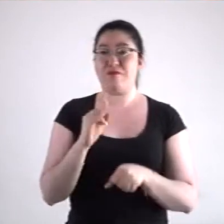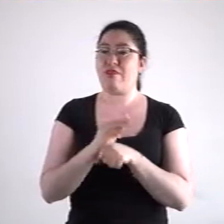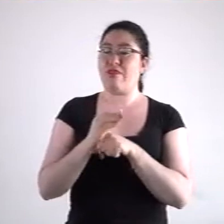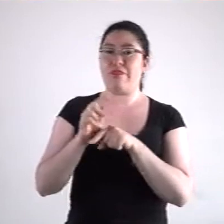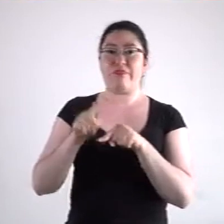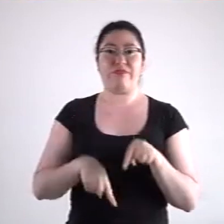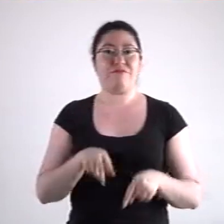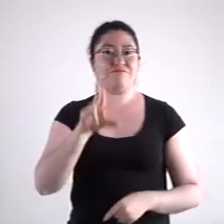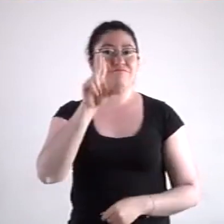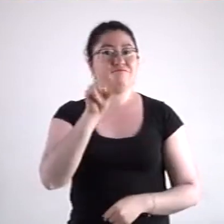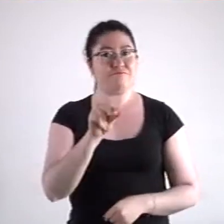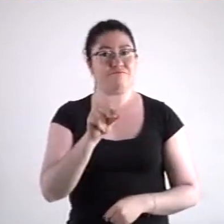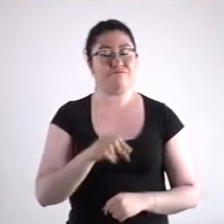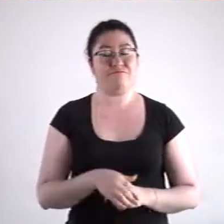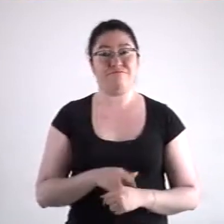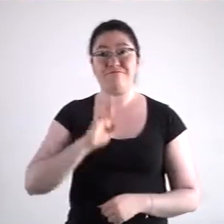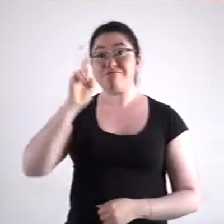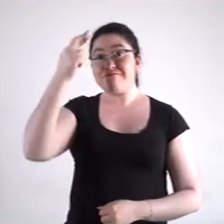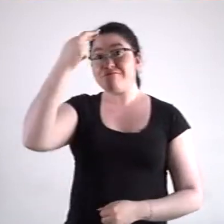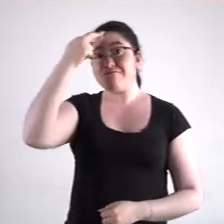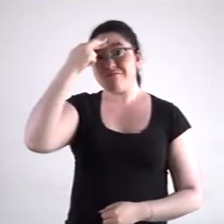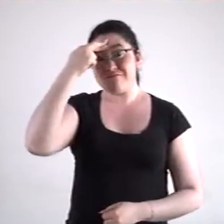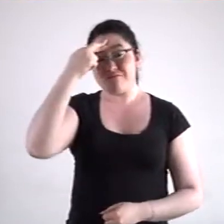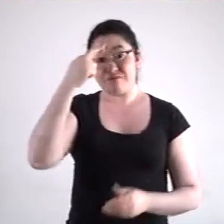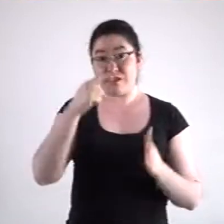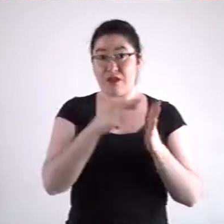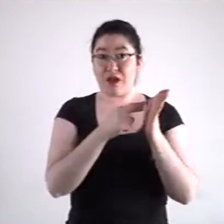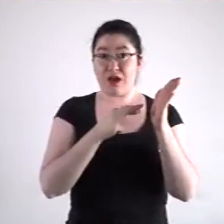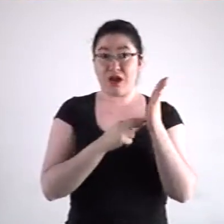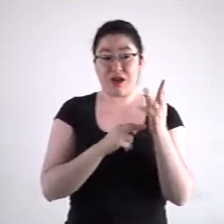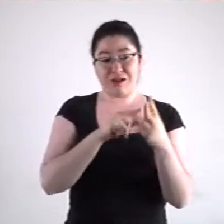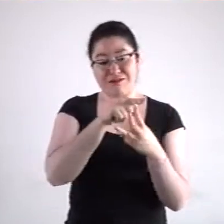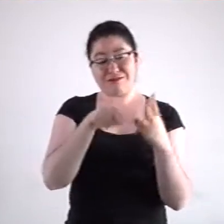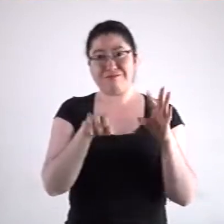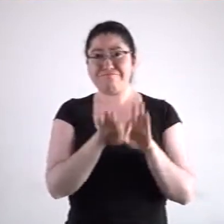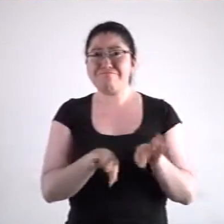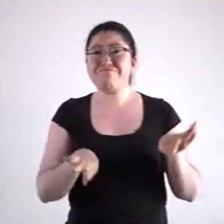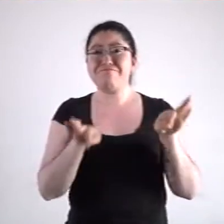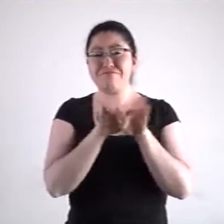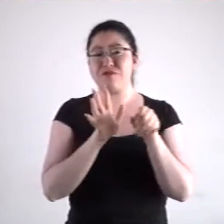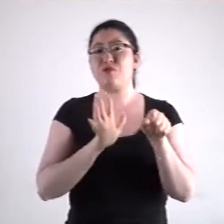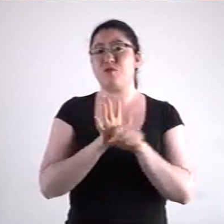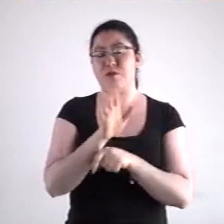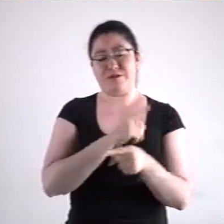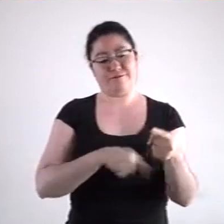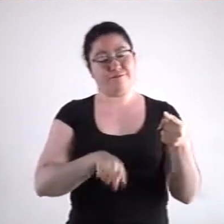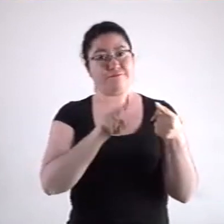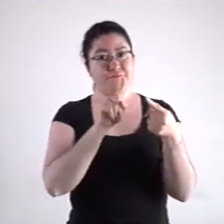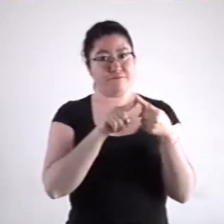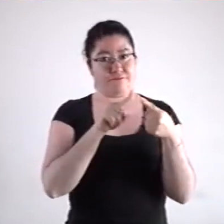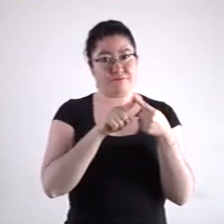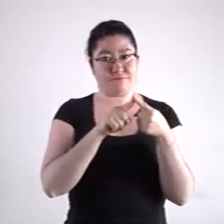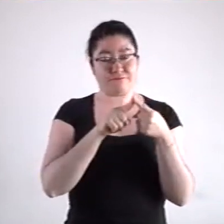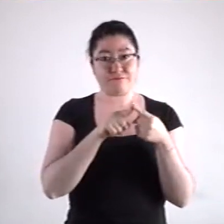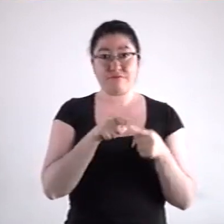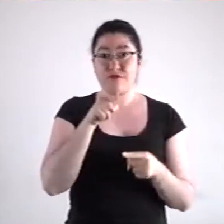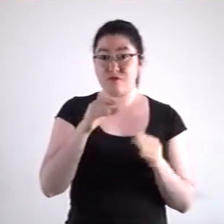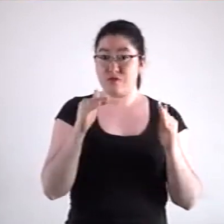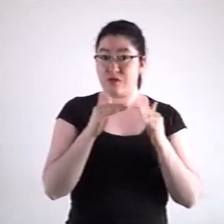bajemos la guardia. Recuerden, las tres reglas básicas son las siguientes. 1.